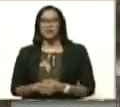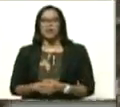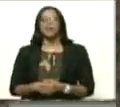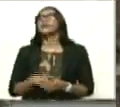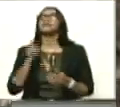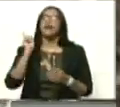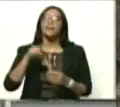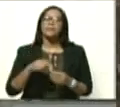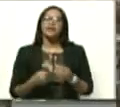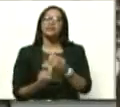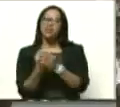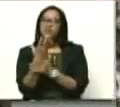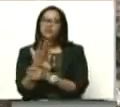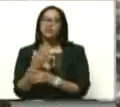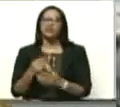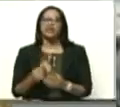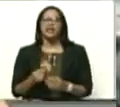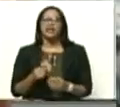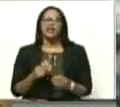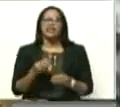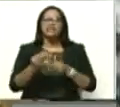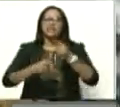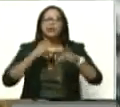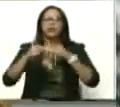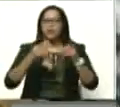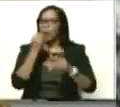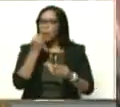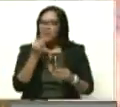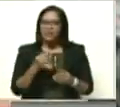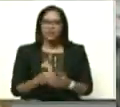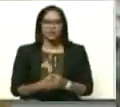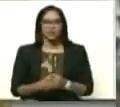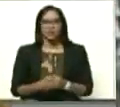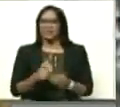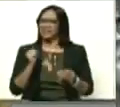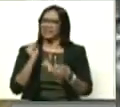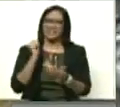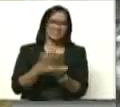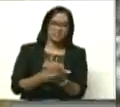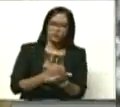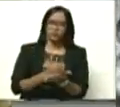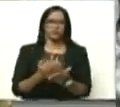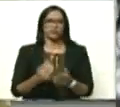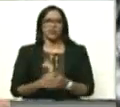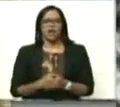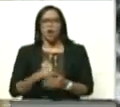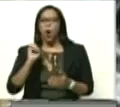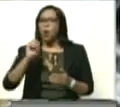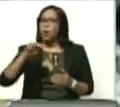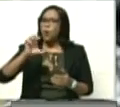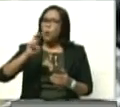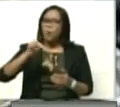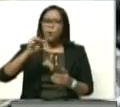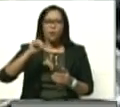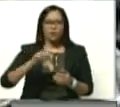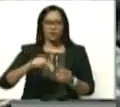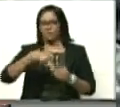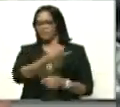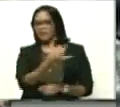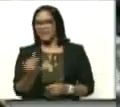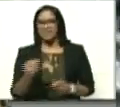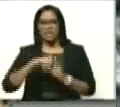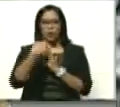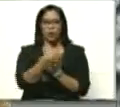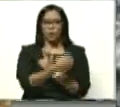se produce alimento, el apio, el okumo, el ñame, se produce variedad de cambures, sobre todo